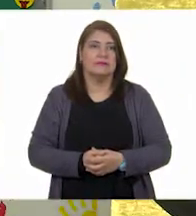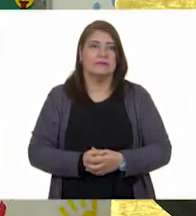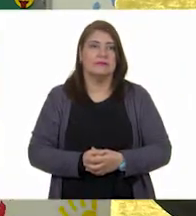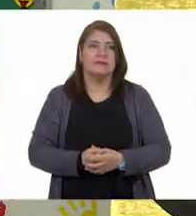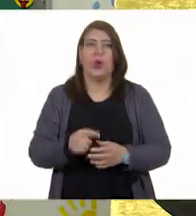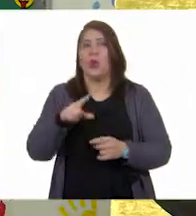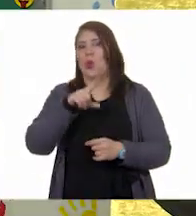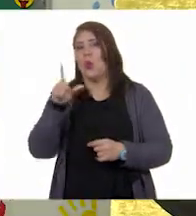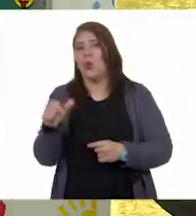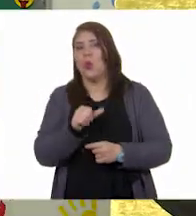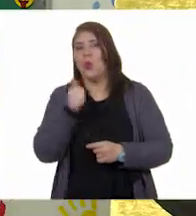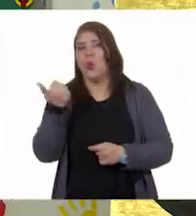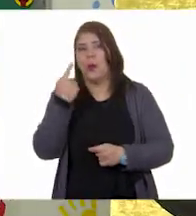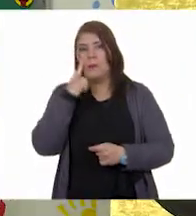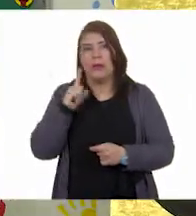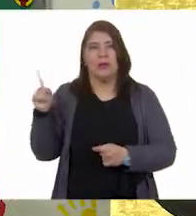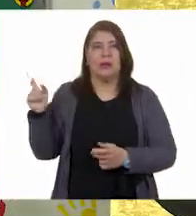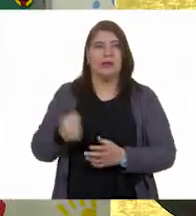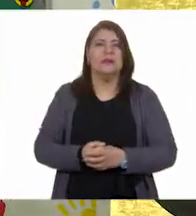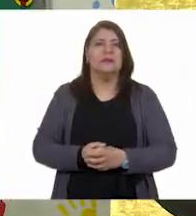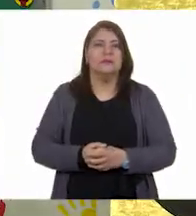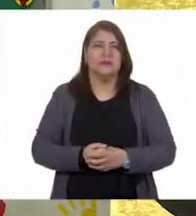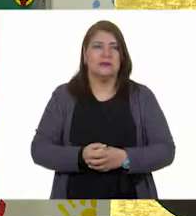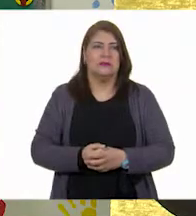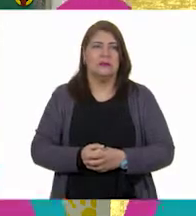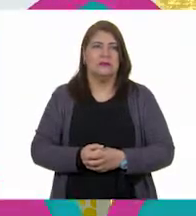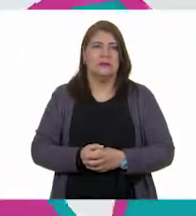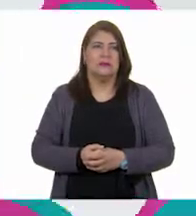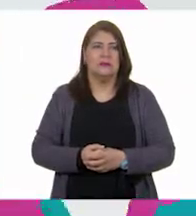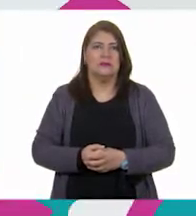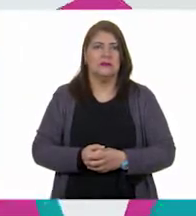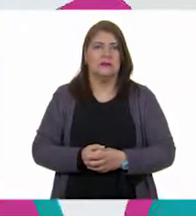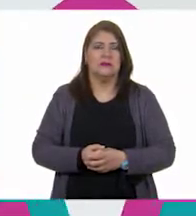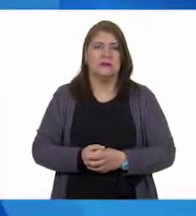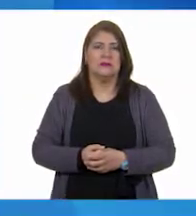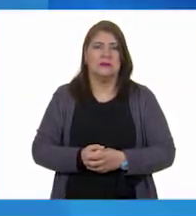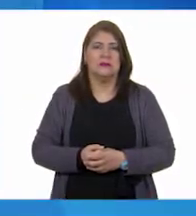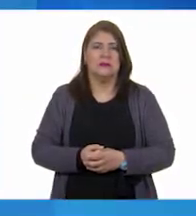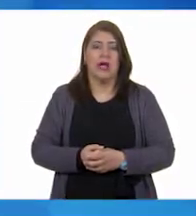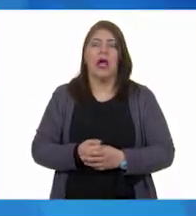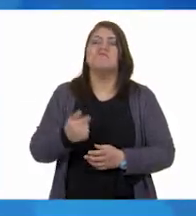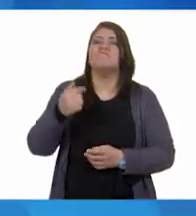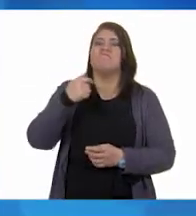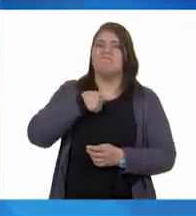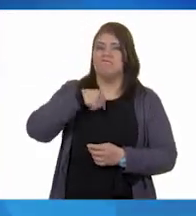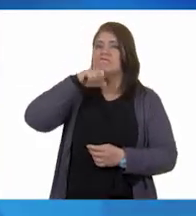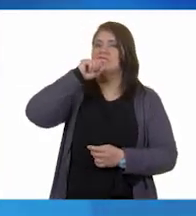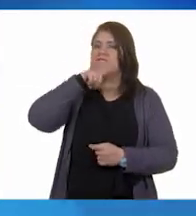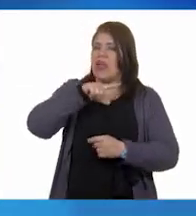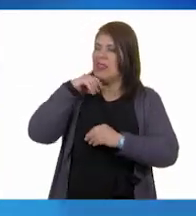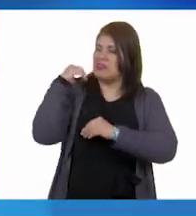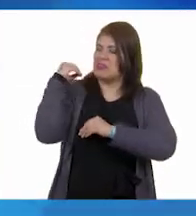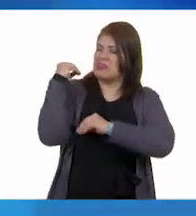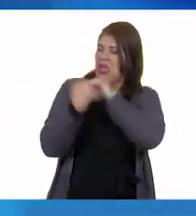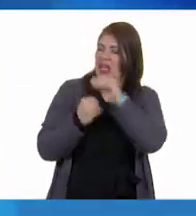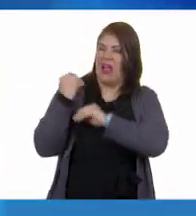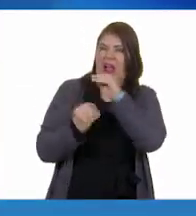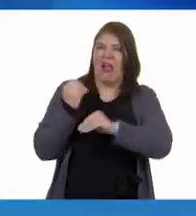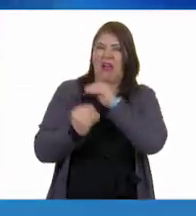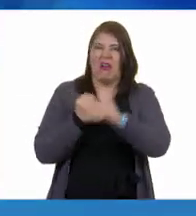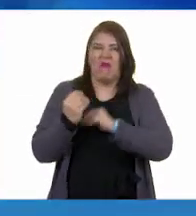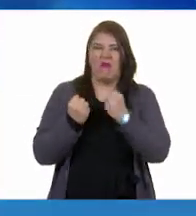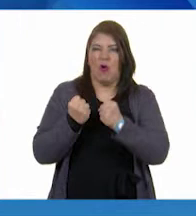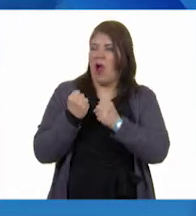Luego es, también discutimos muy fuerte.